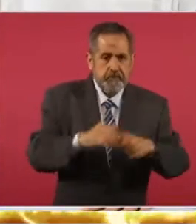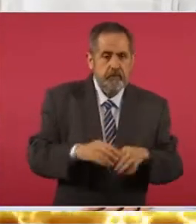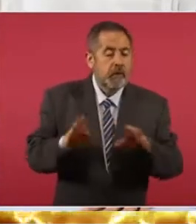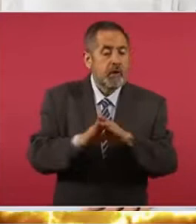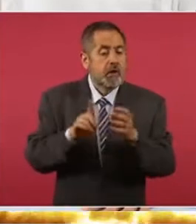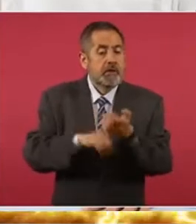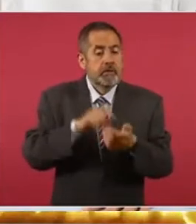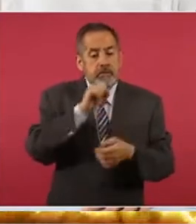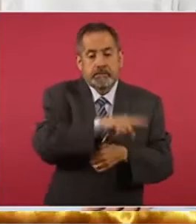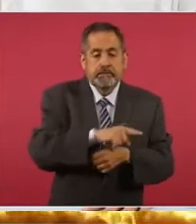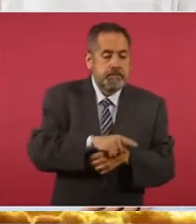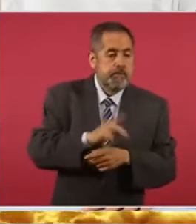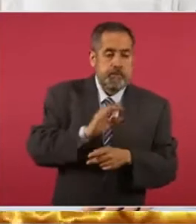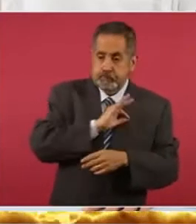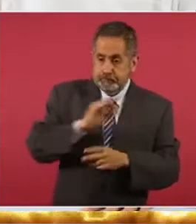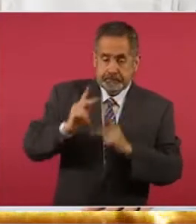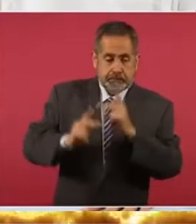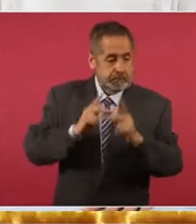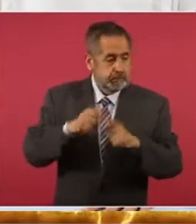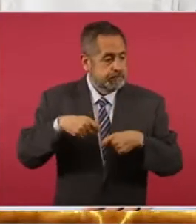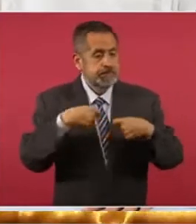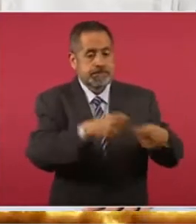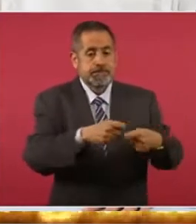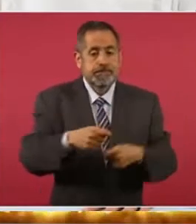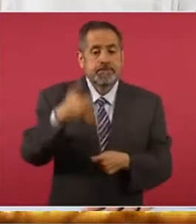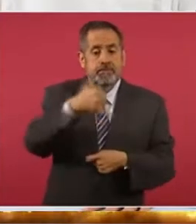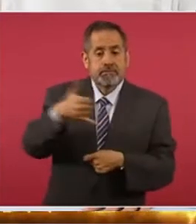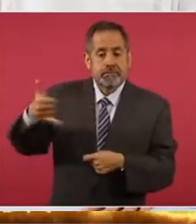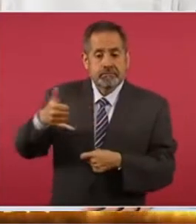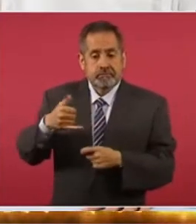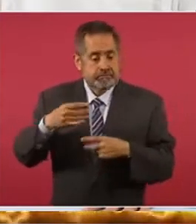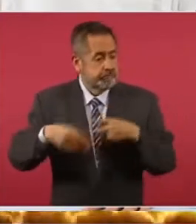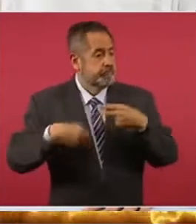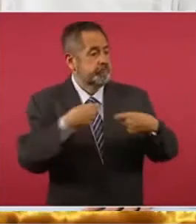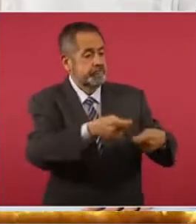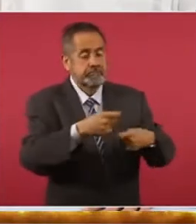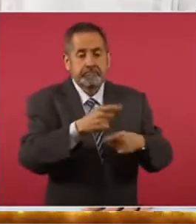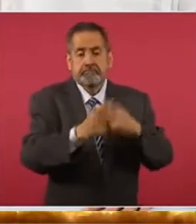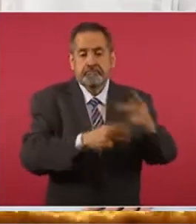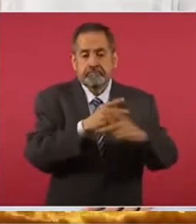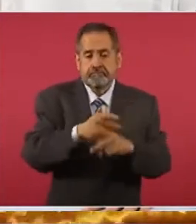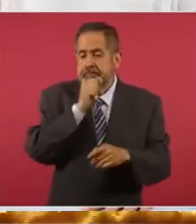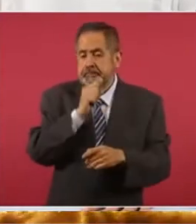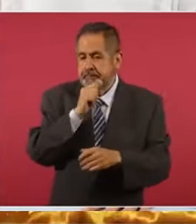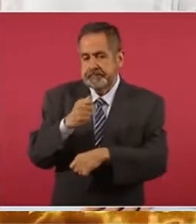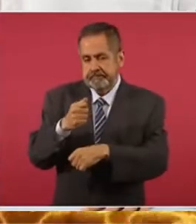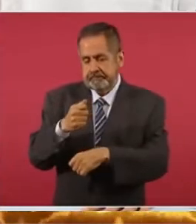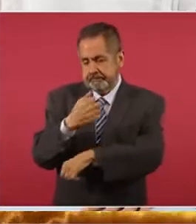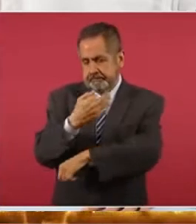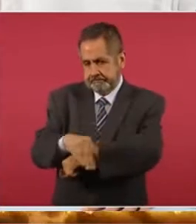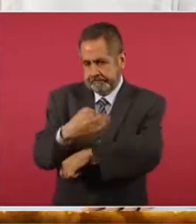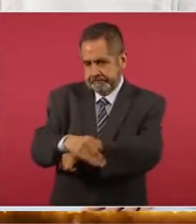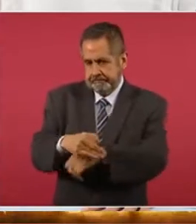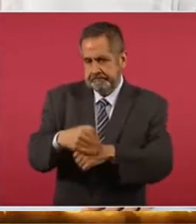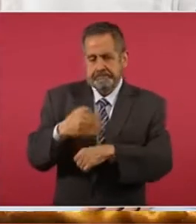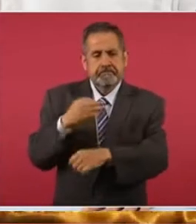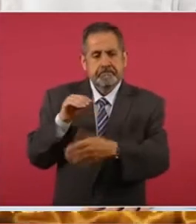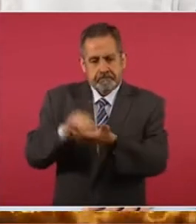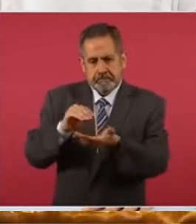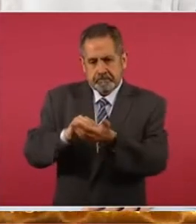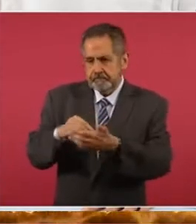cobertura para la familia de la persona trabajadora del hogar y próximamente cobertura de créditos de vivienda